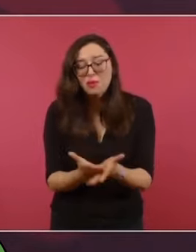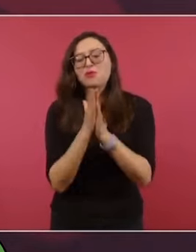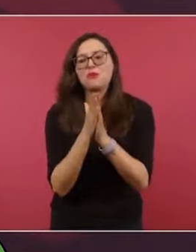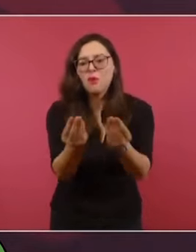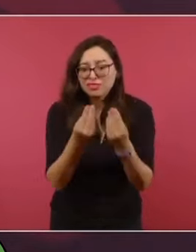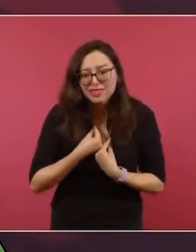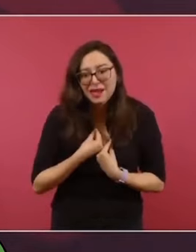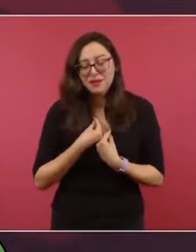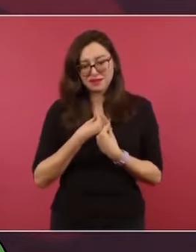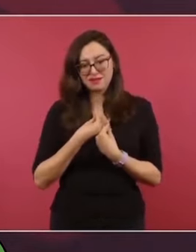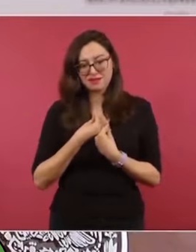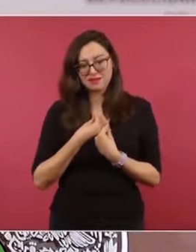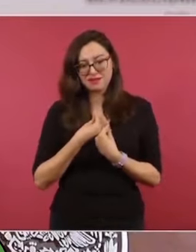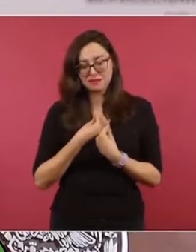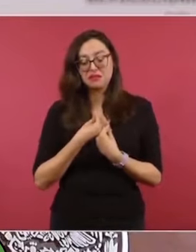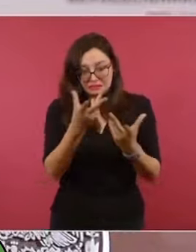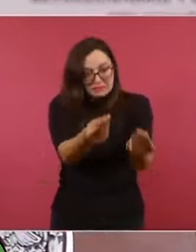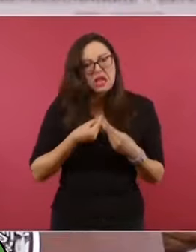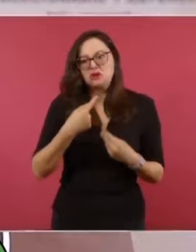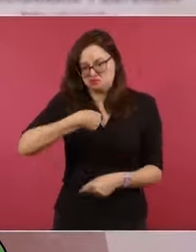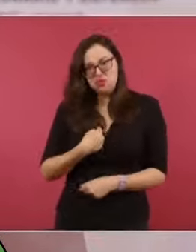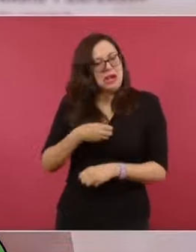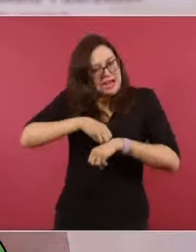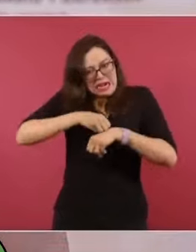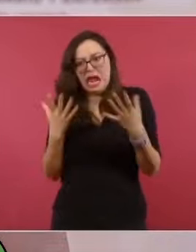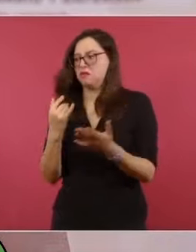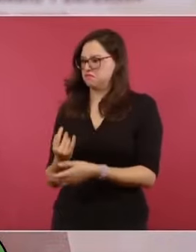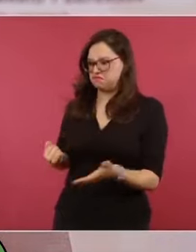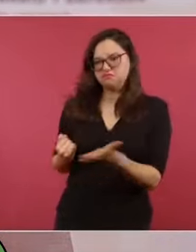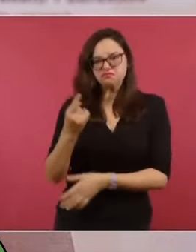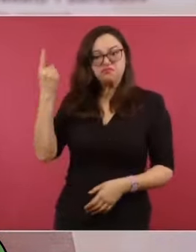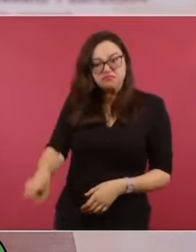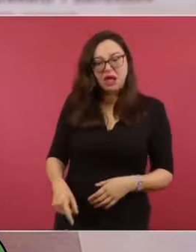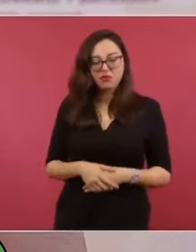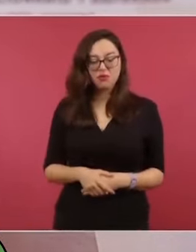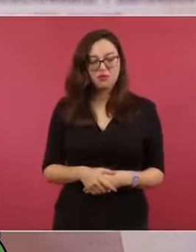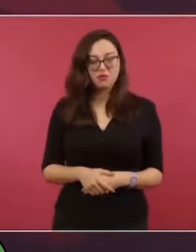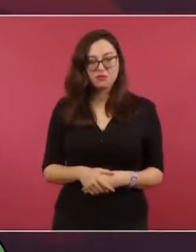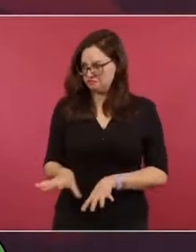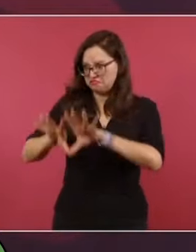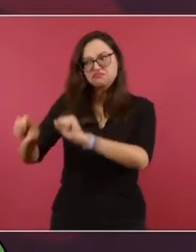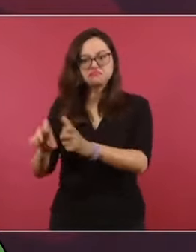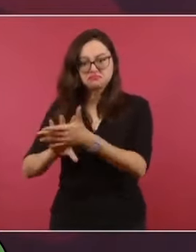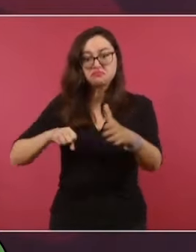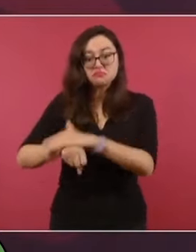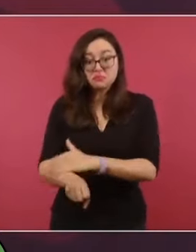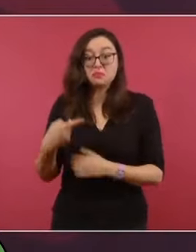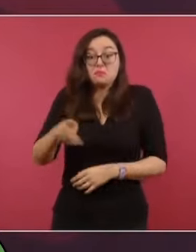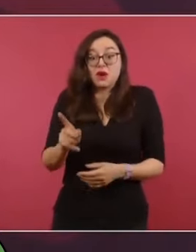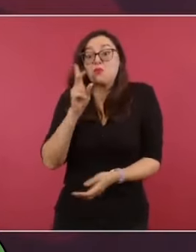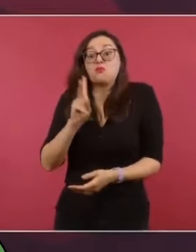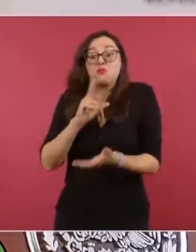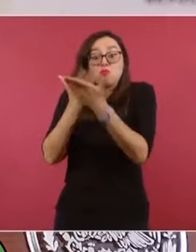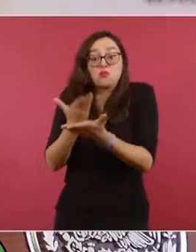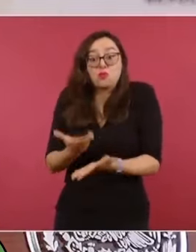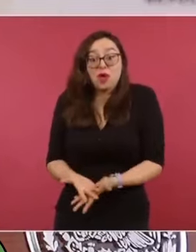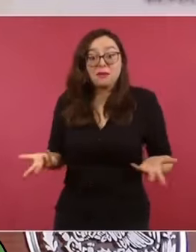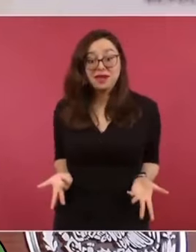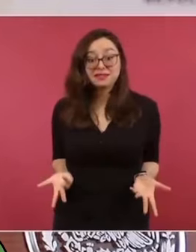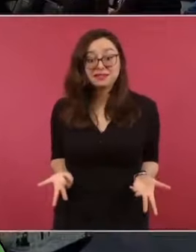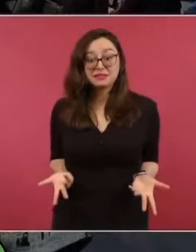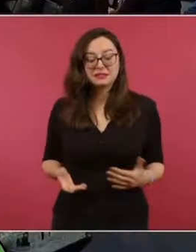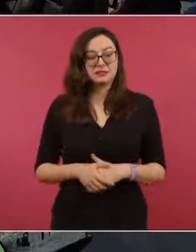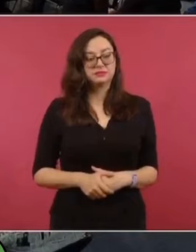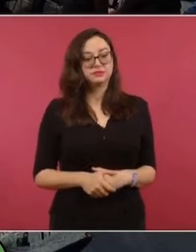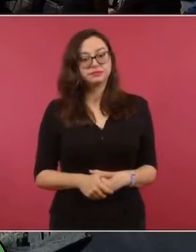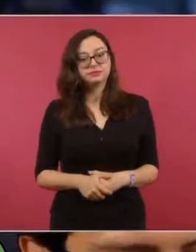Se presenta, yo actúo, pero no se trata de denunciar sin pruebas, porque eso es calumnia.